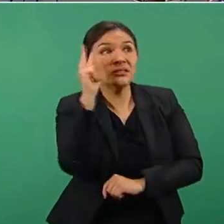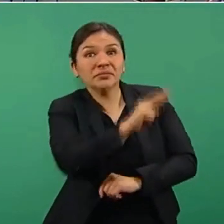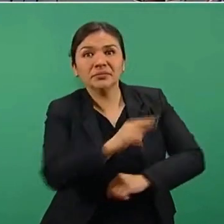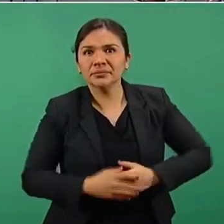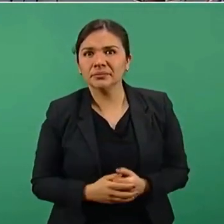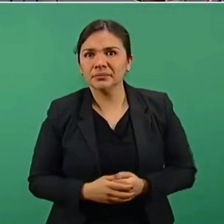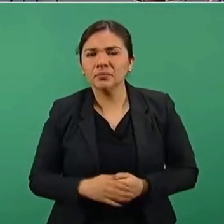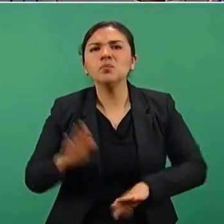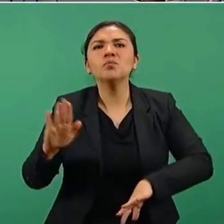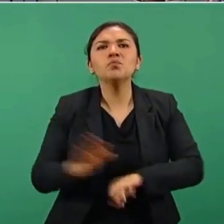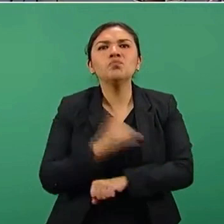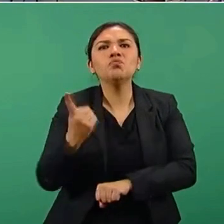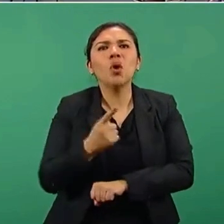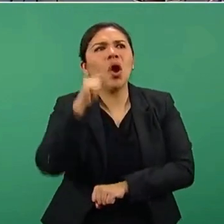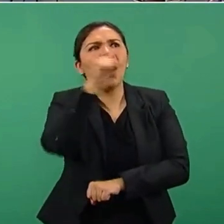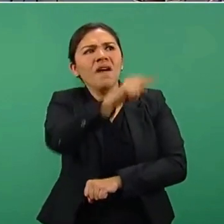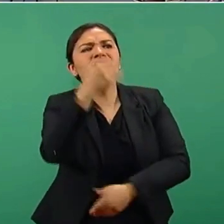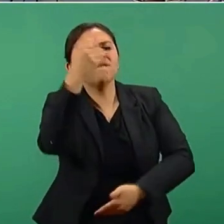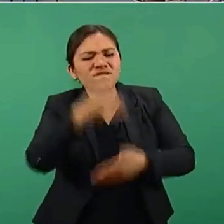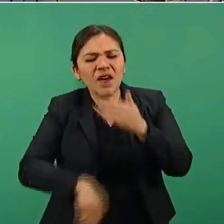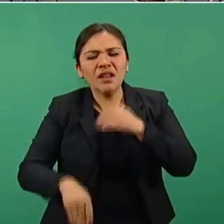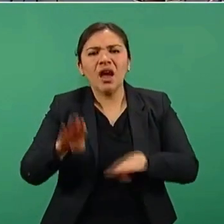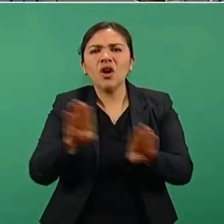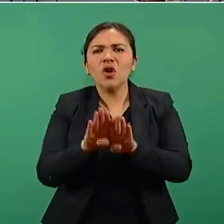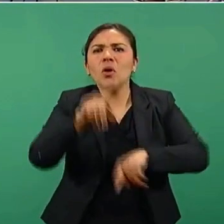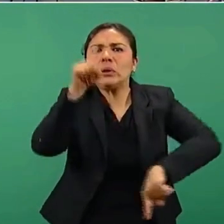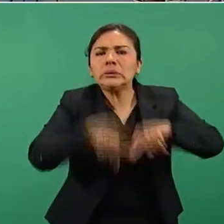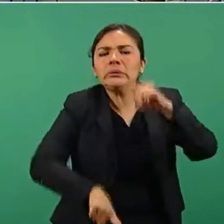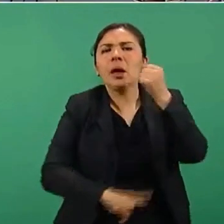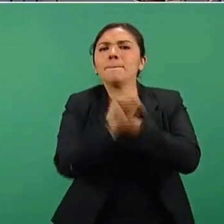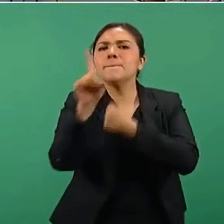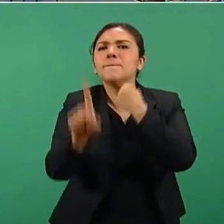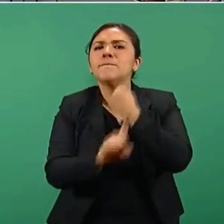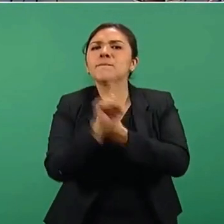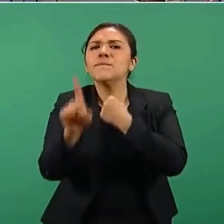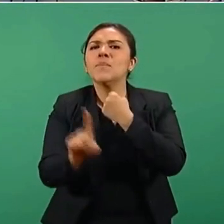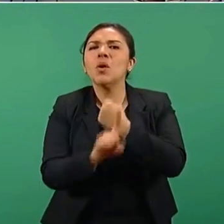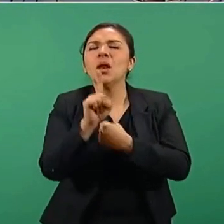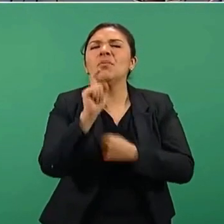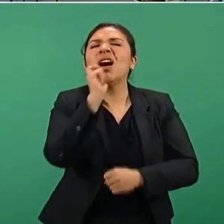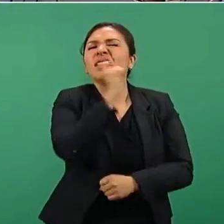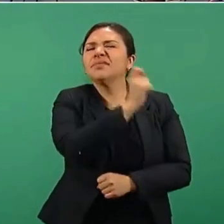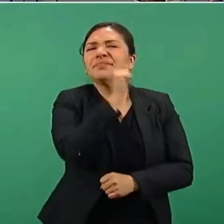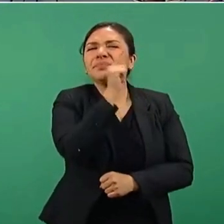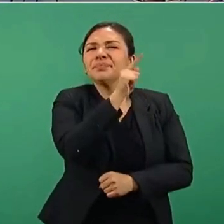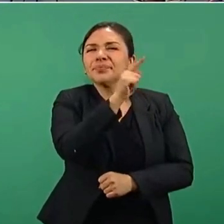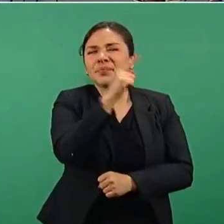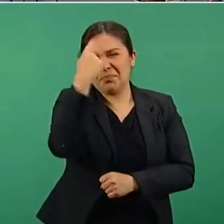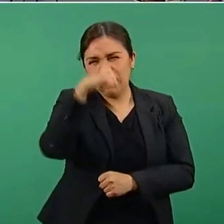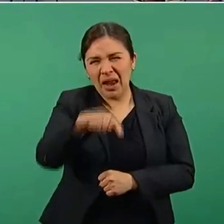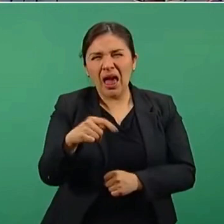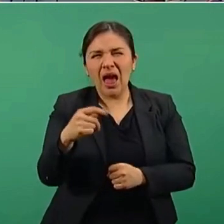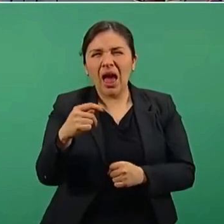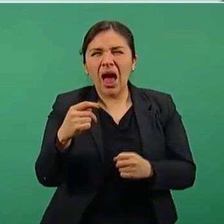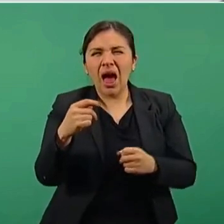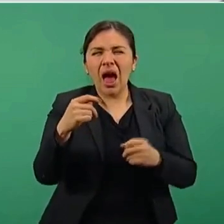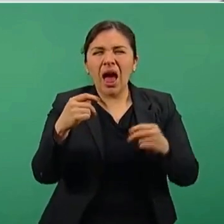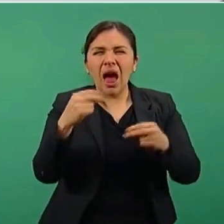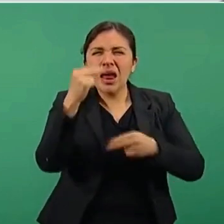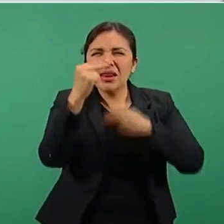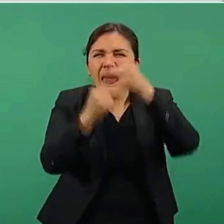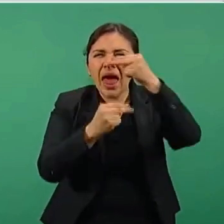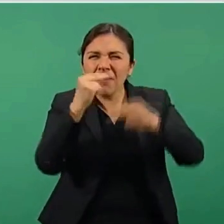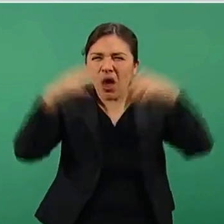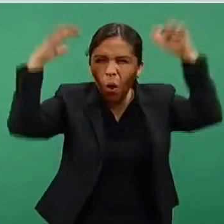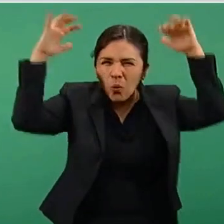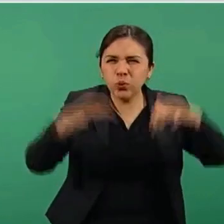¿Por qué no supieron resolver el problema de la nevada y se afectó